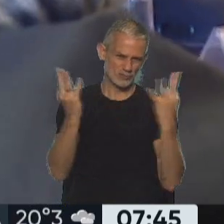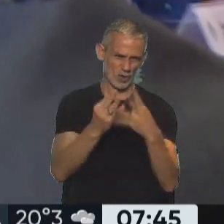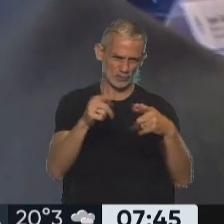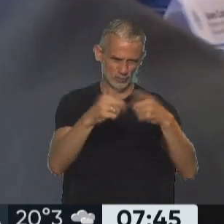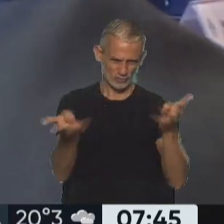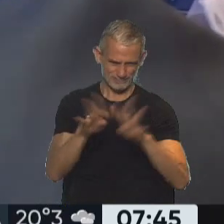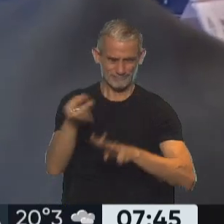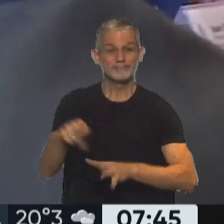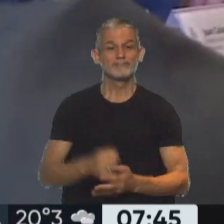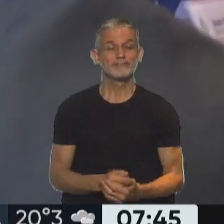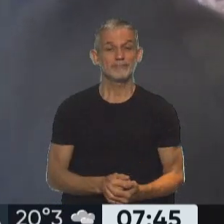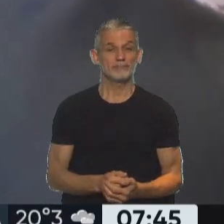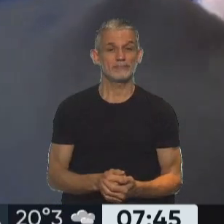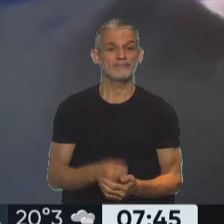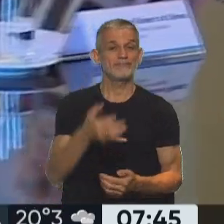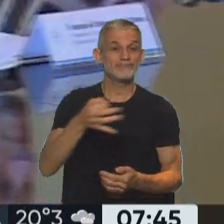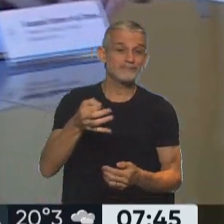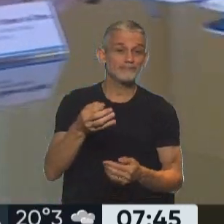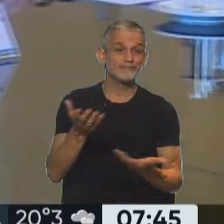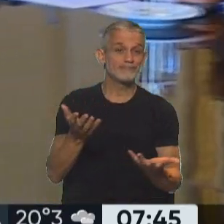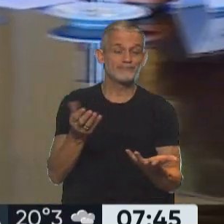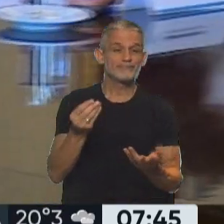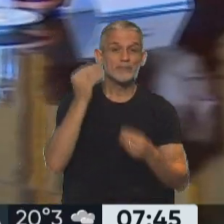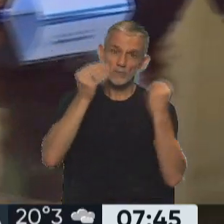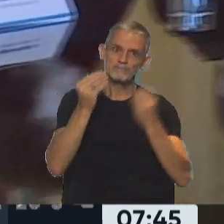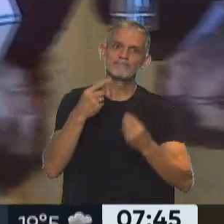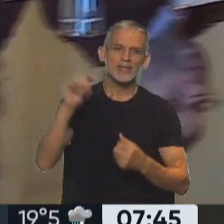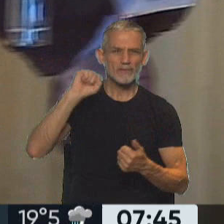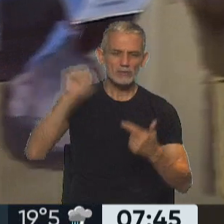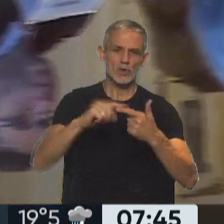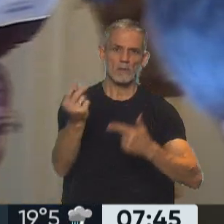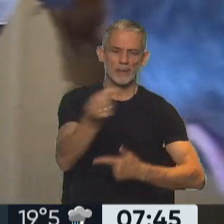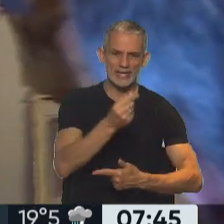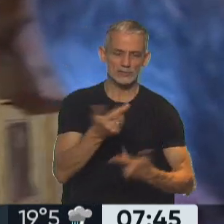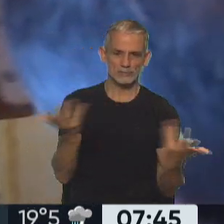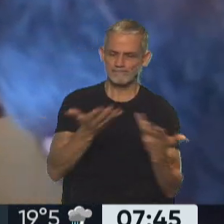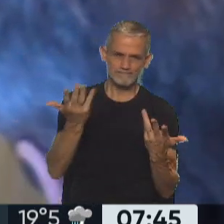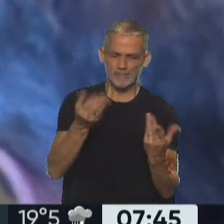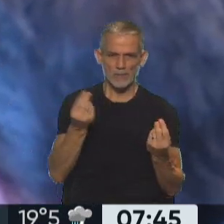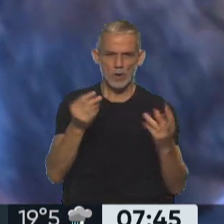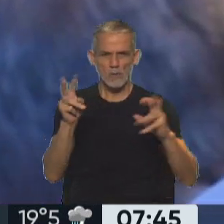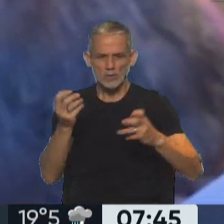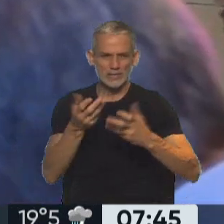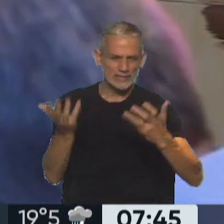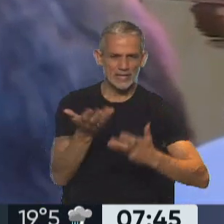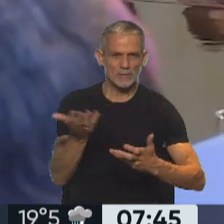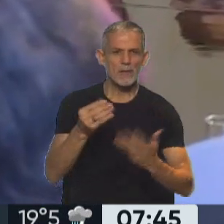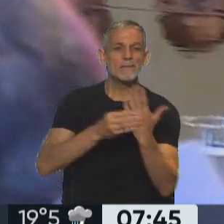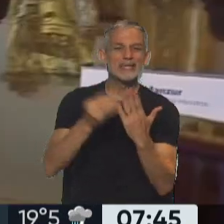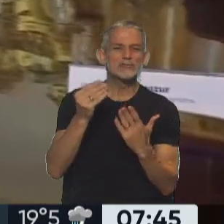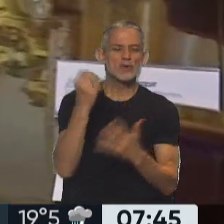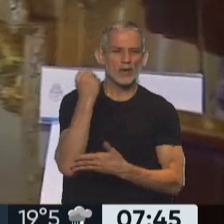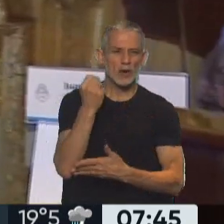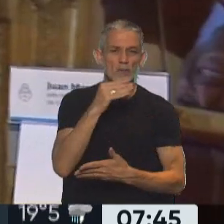También lo cierto es que hay mucha preocupación sobre la inflación, sobre los precios. está trabajando en ese tema. Si bien Sergio Massa, el ministro de Economía,